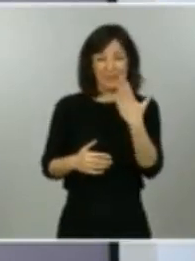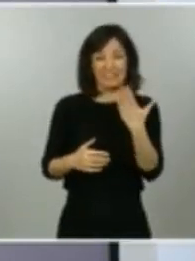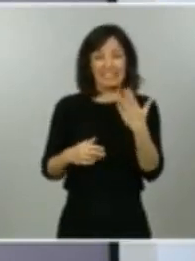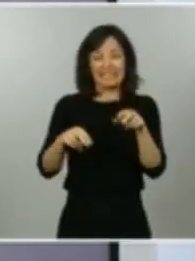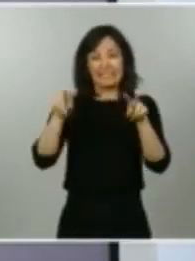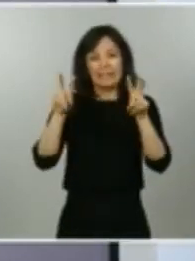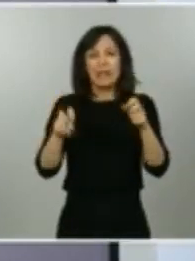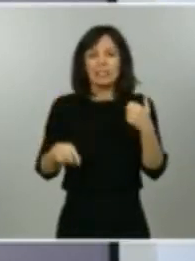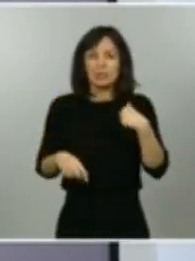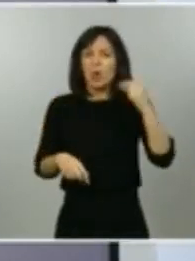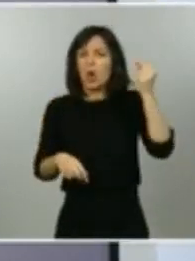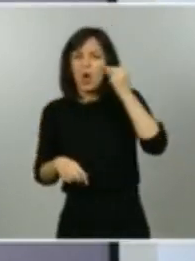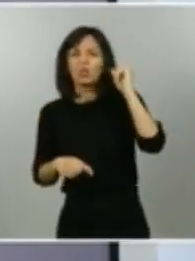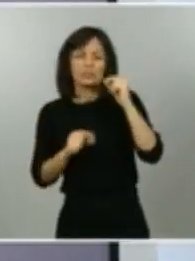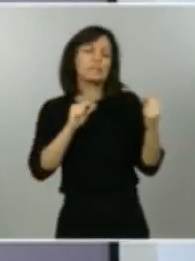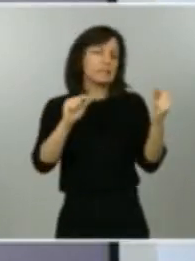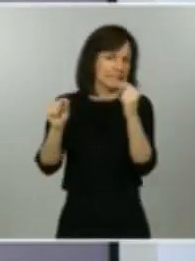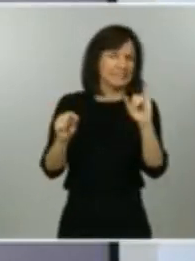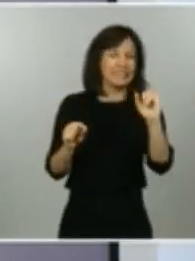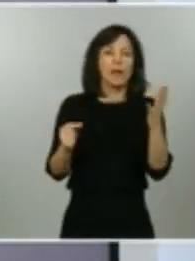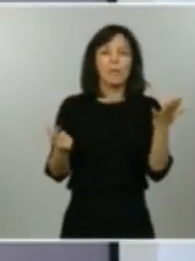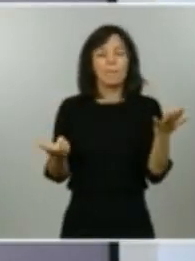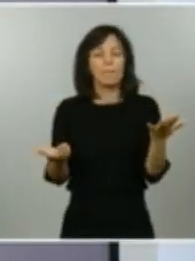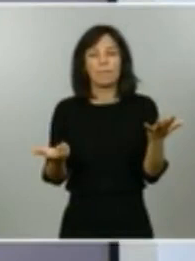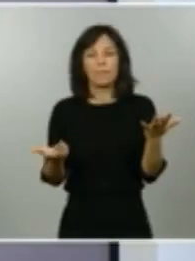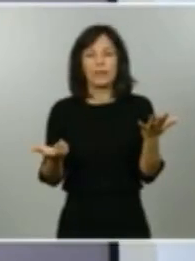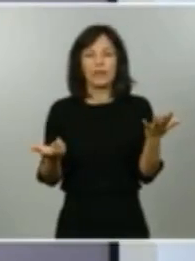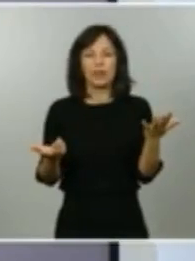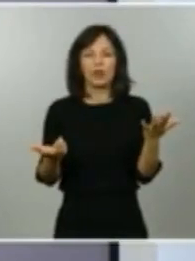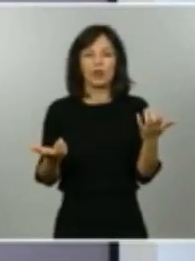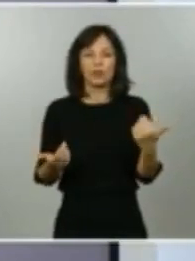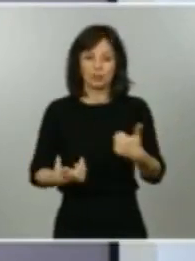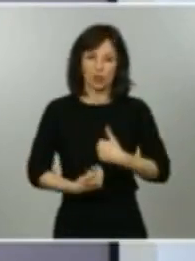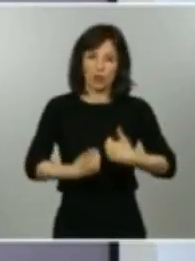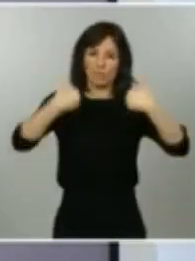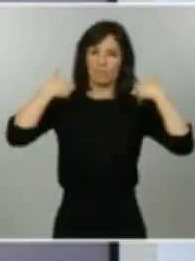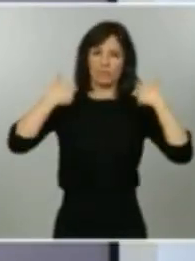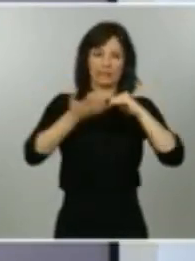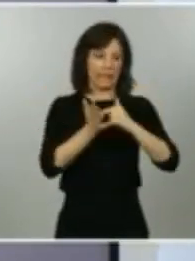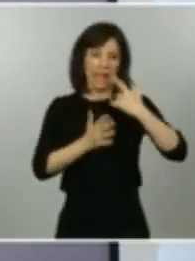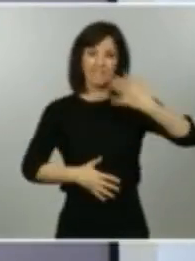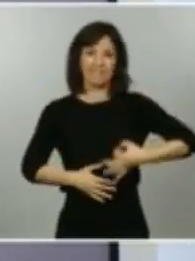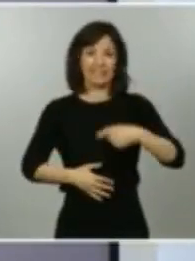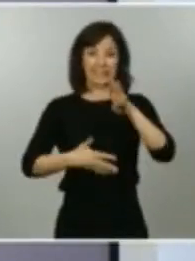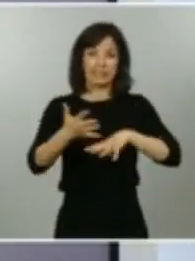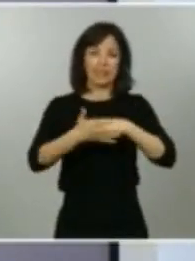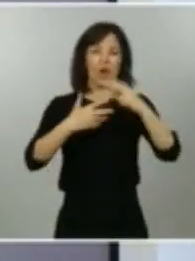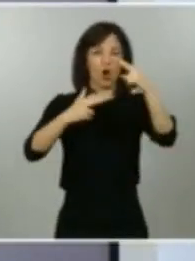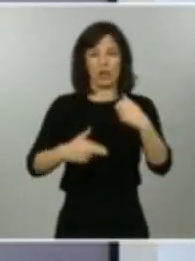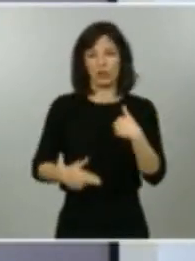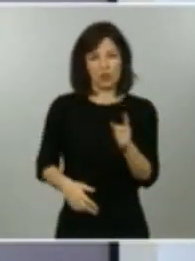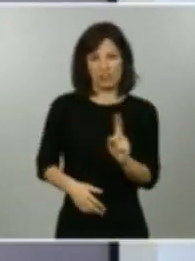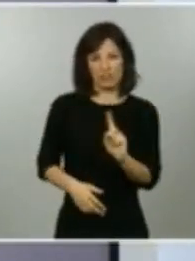participo en las discusiones, pero no son aspectos que entren dentro de mi competencia técnica real. Lo más que puedo es trasladarle las discusiones que hay